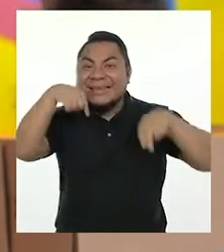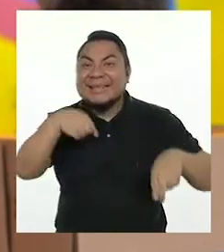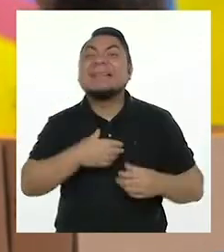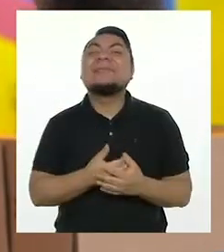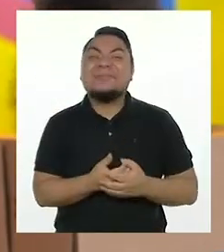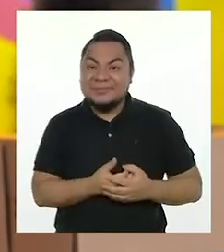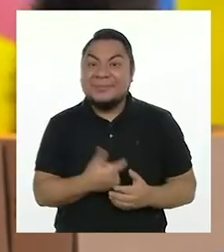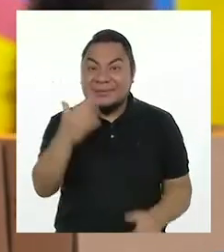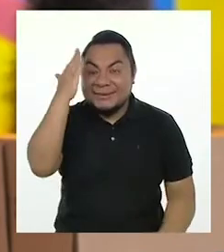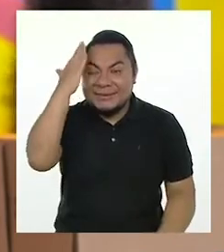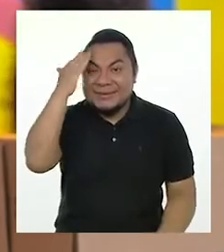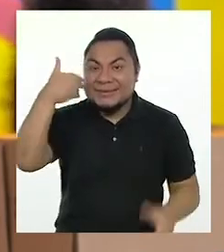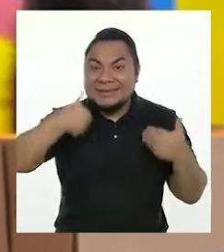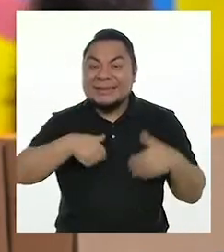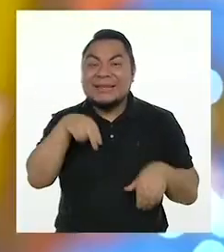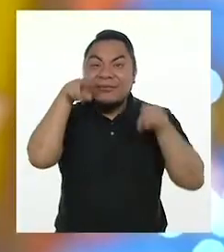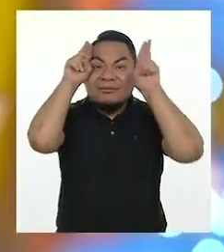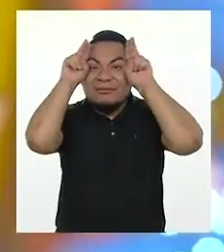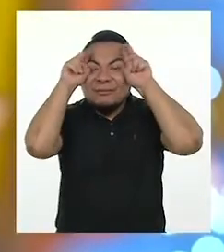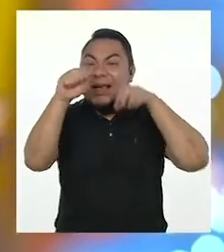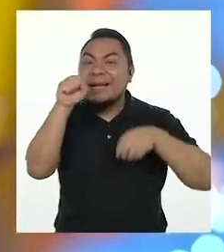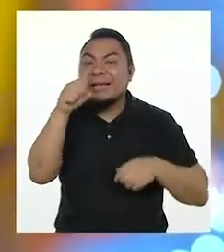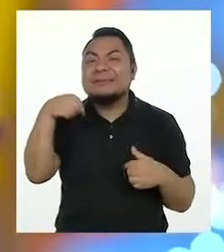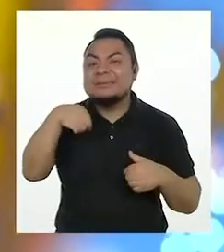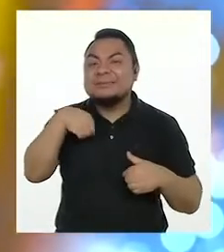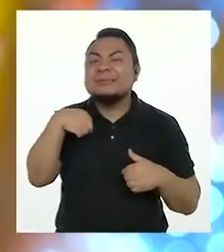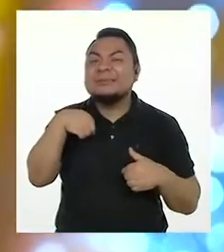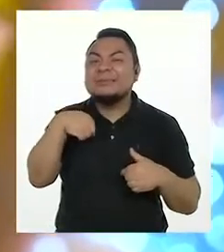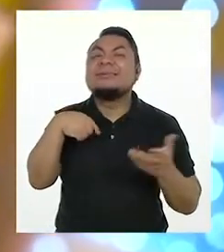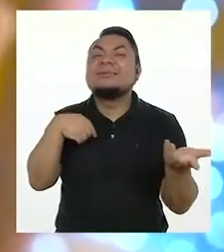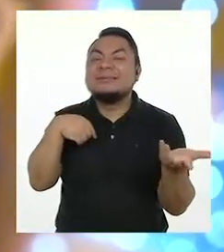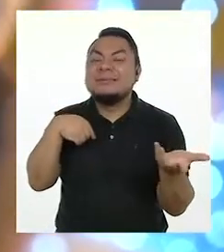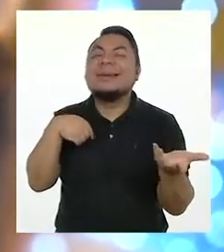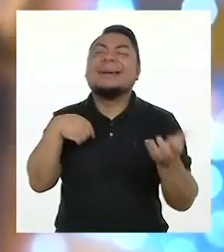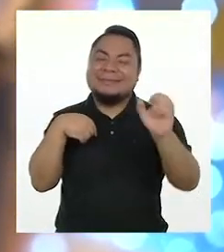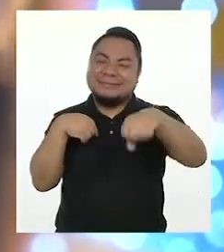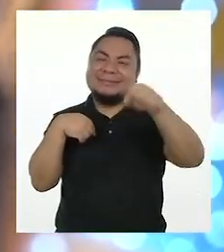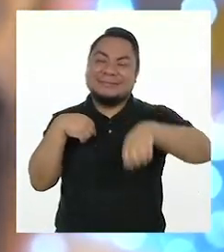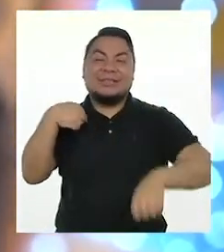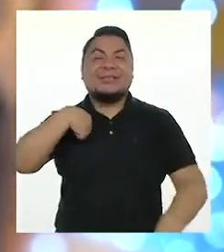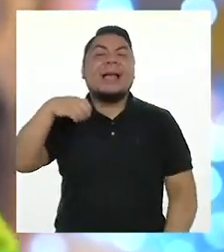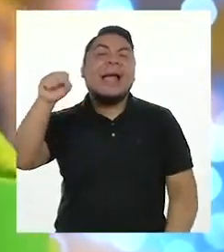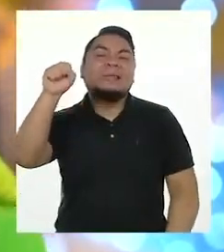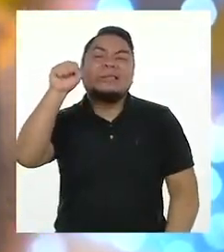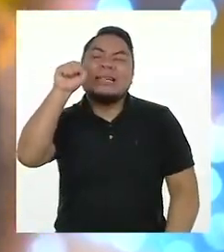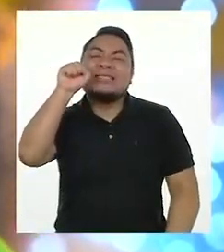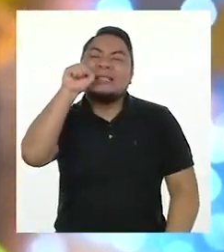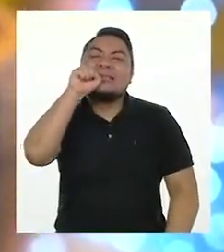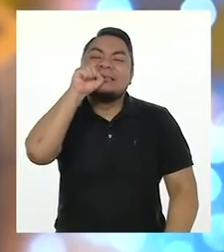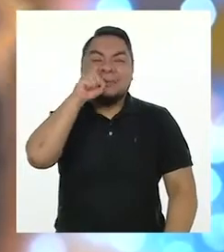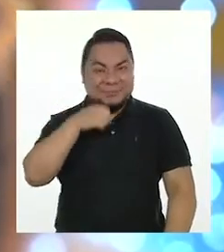¿Ya sabes lo que soy? Tienes razón. Soy una zanahoria.